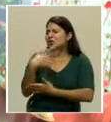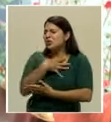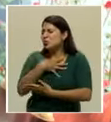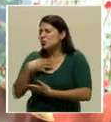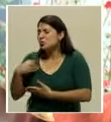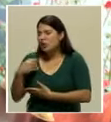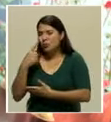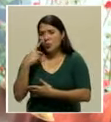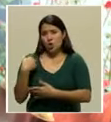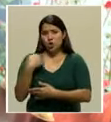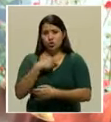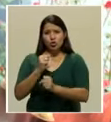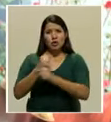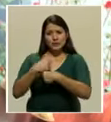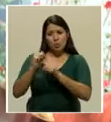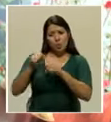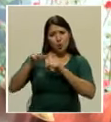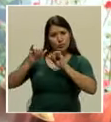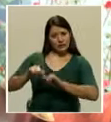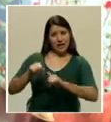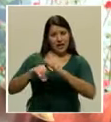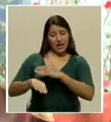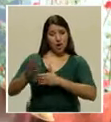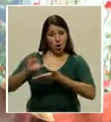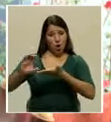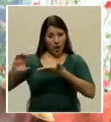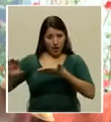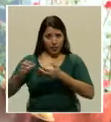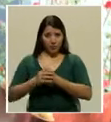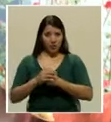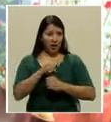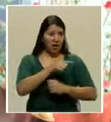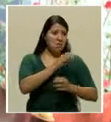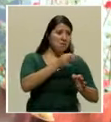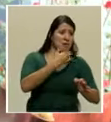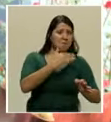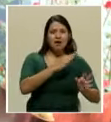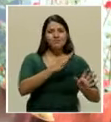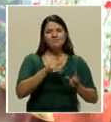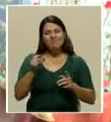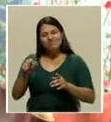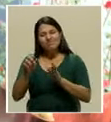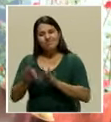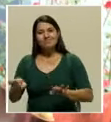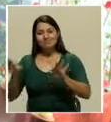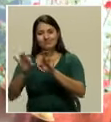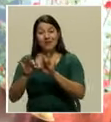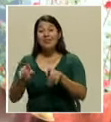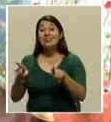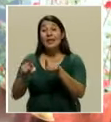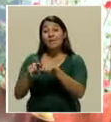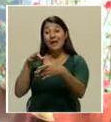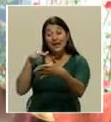espacio en este colegio. También el haber estudiado en el Conservatorio de Castella